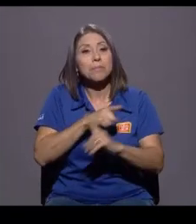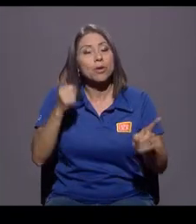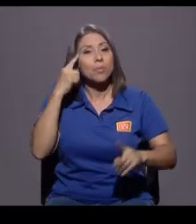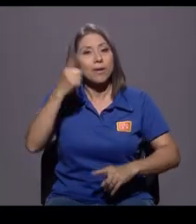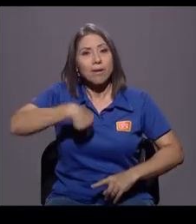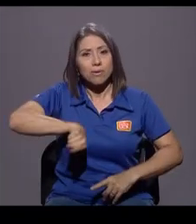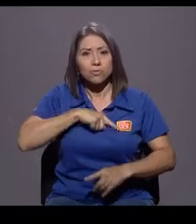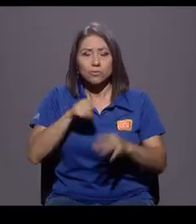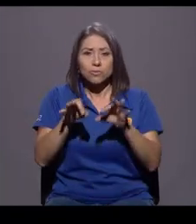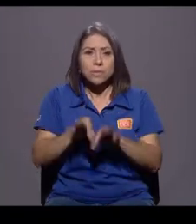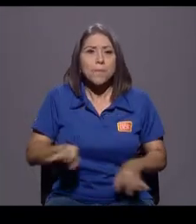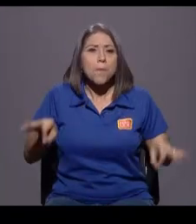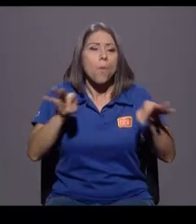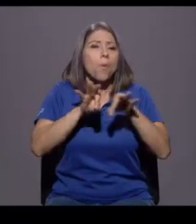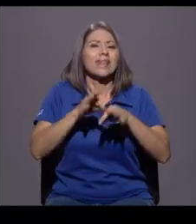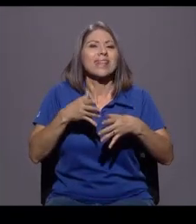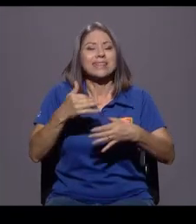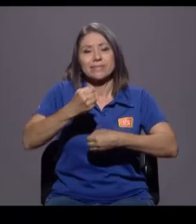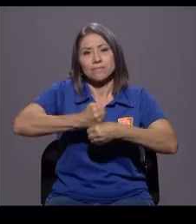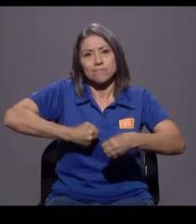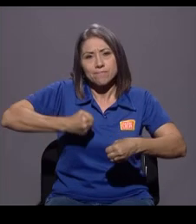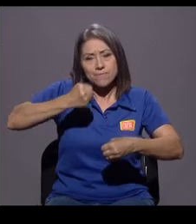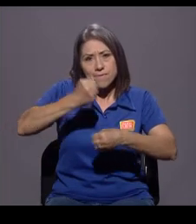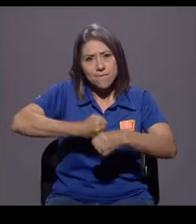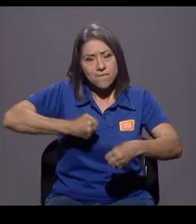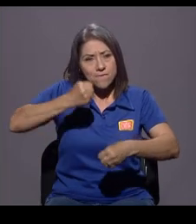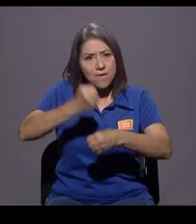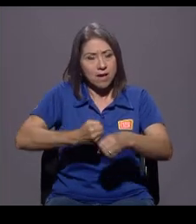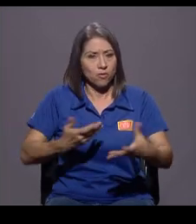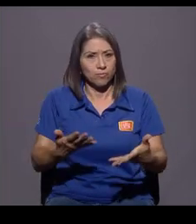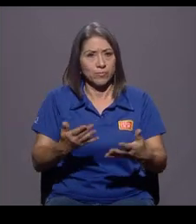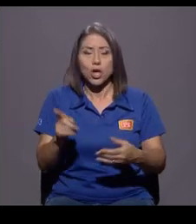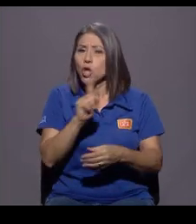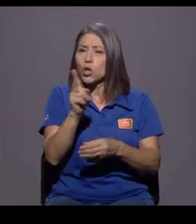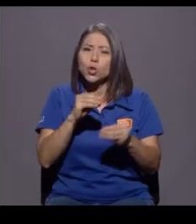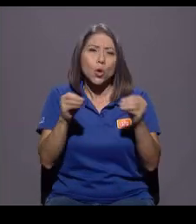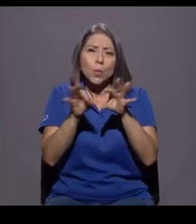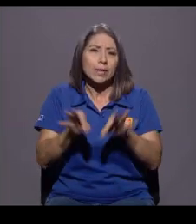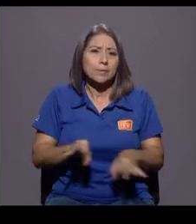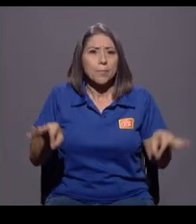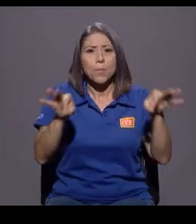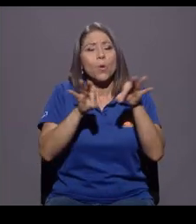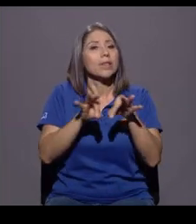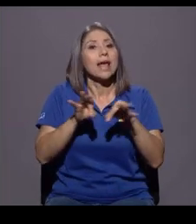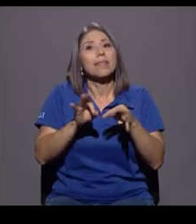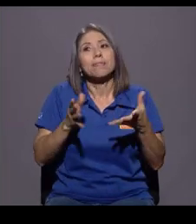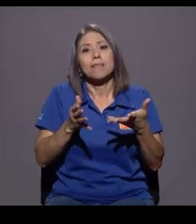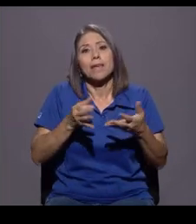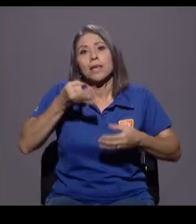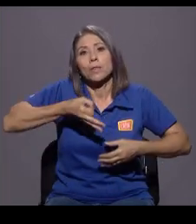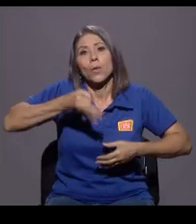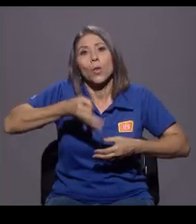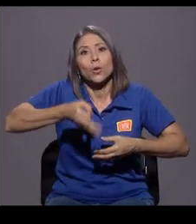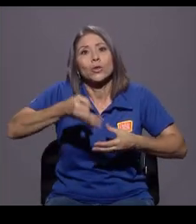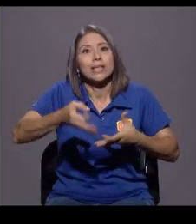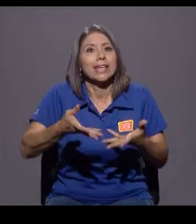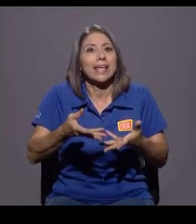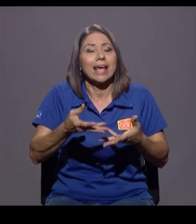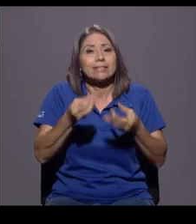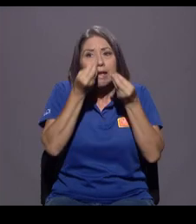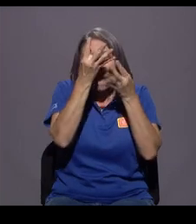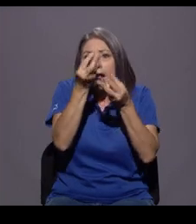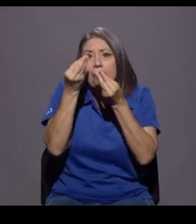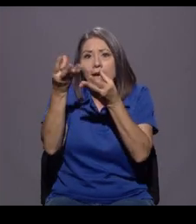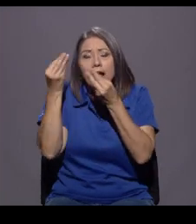es el trabajo que hacemos. Tal vez no lo más importante son los comunicados diarios, que la gente quiere que saquemos, ¿verdad? O